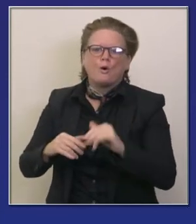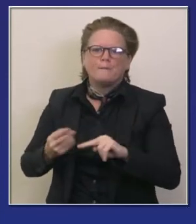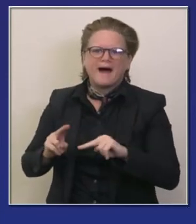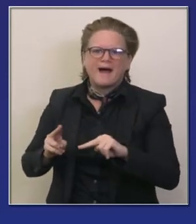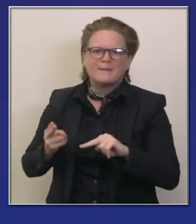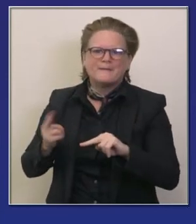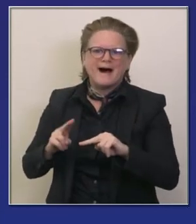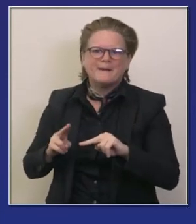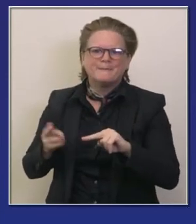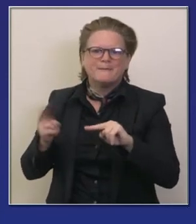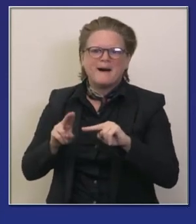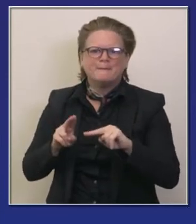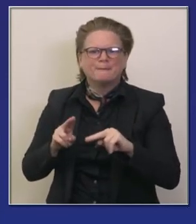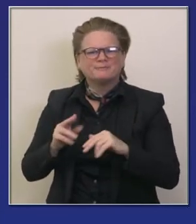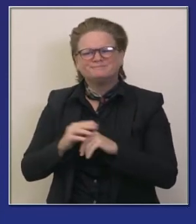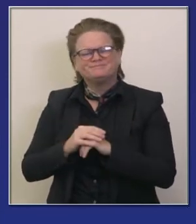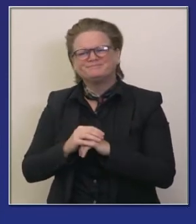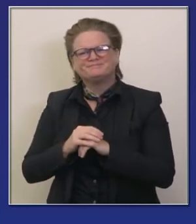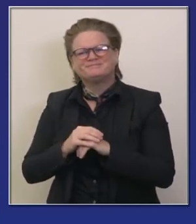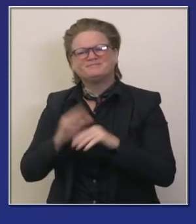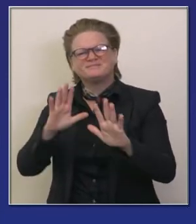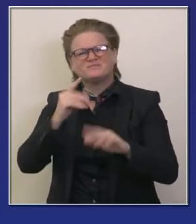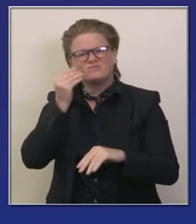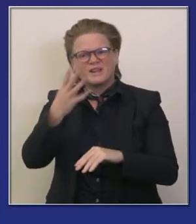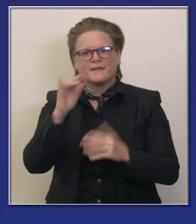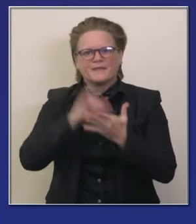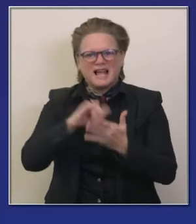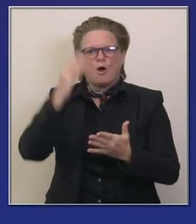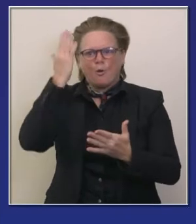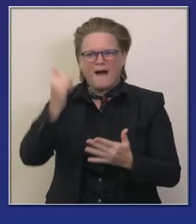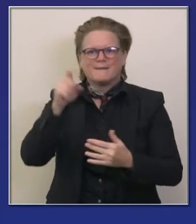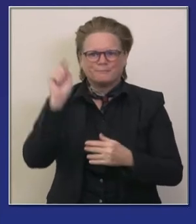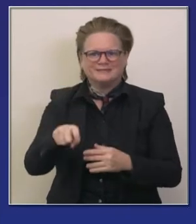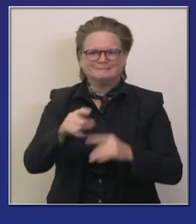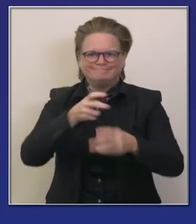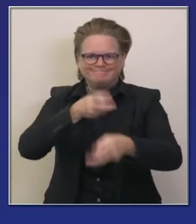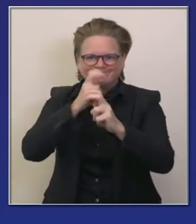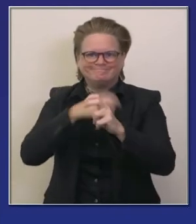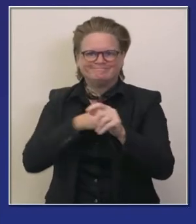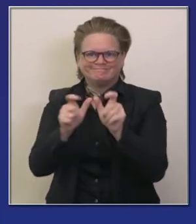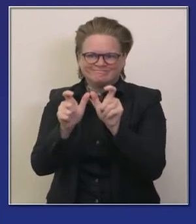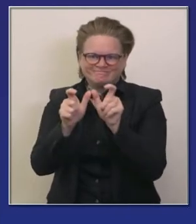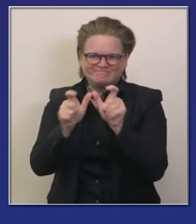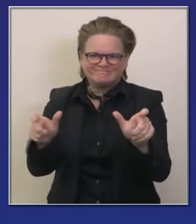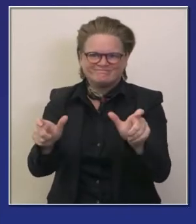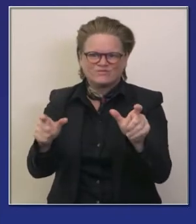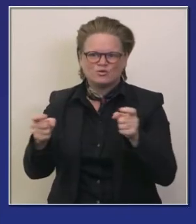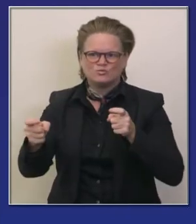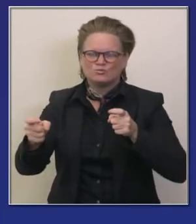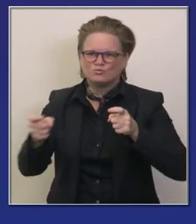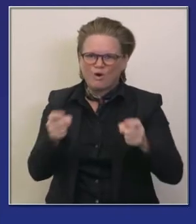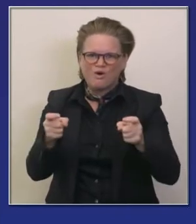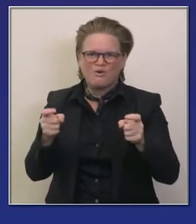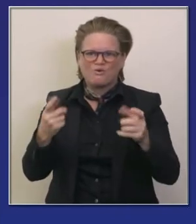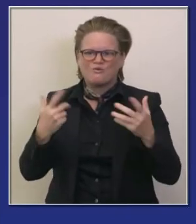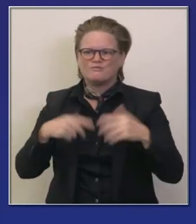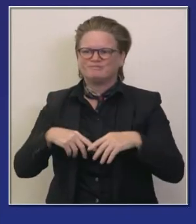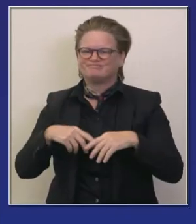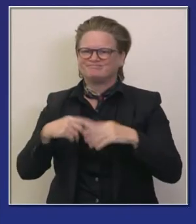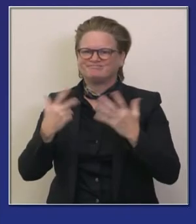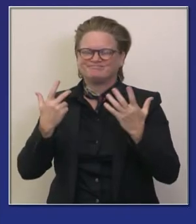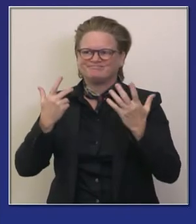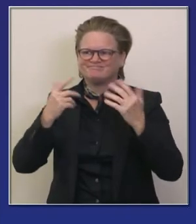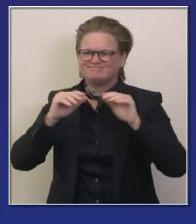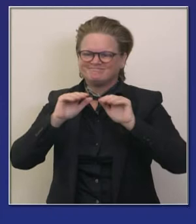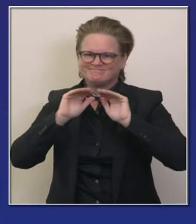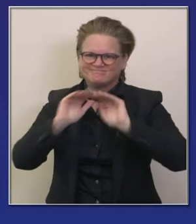y por eso ven por eso emitimos esa alerta de la semana pasada de una forma alarmada